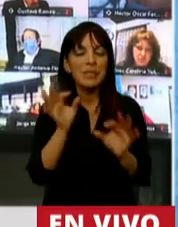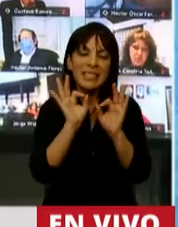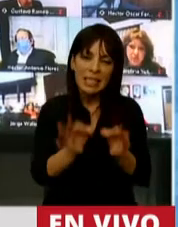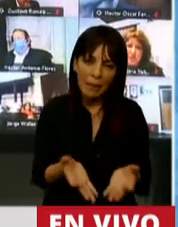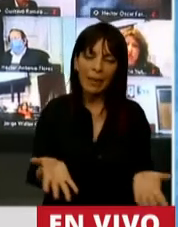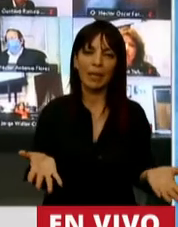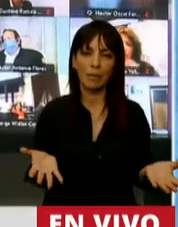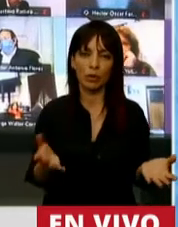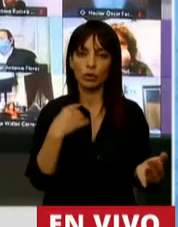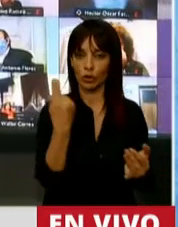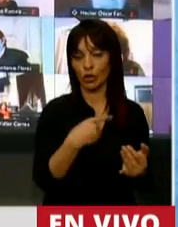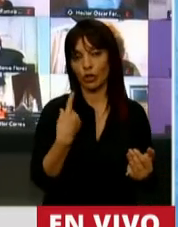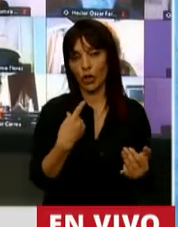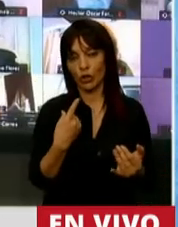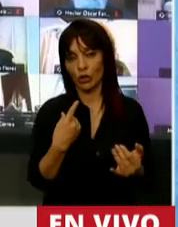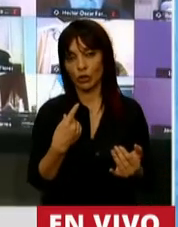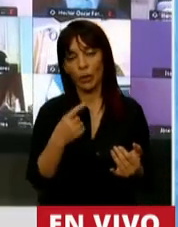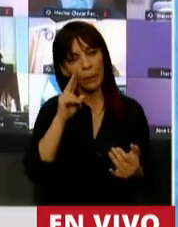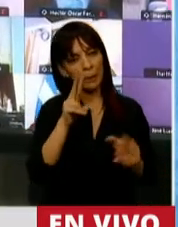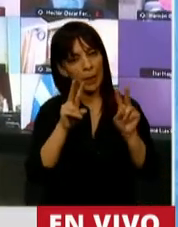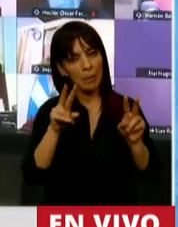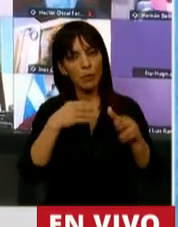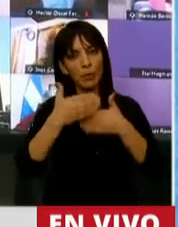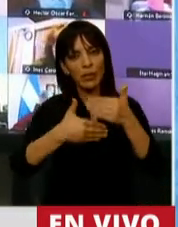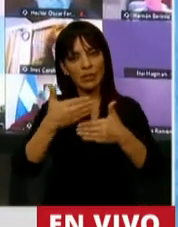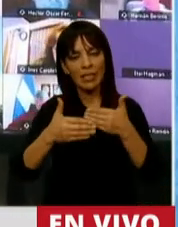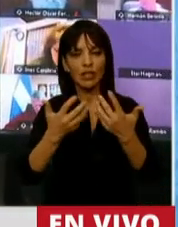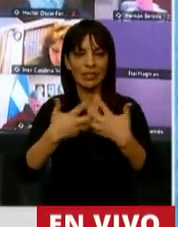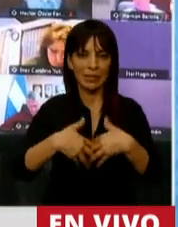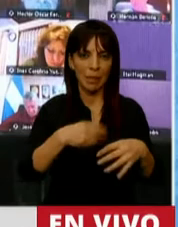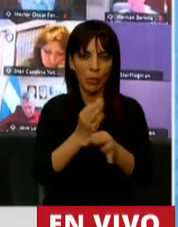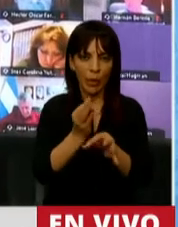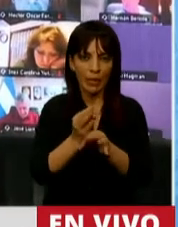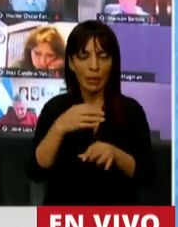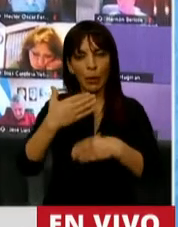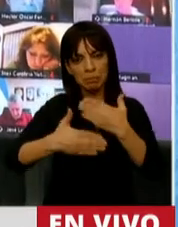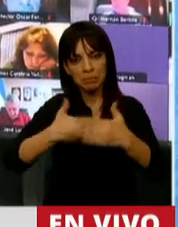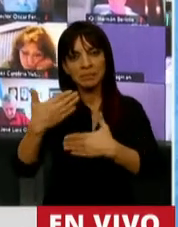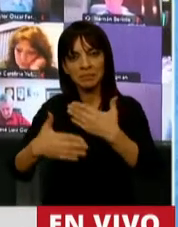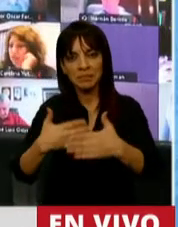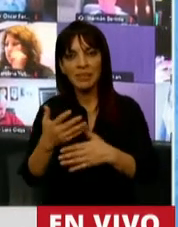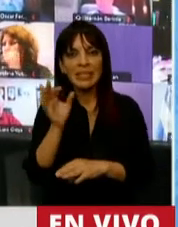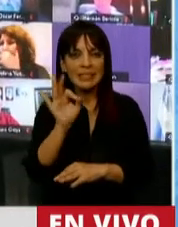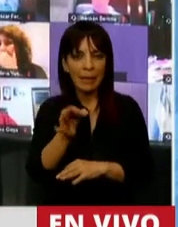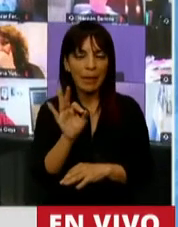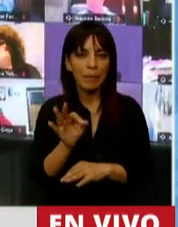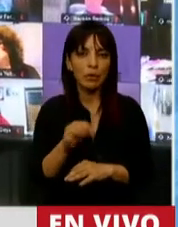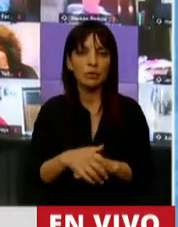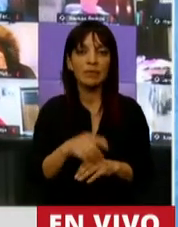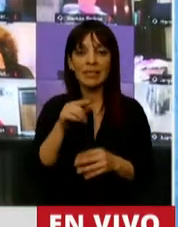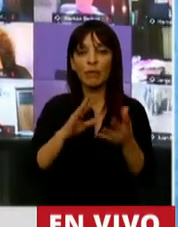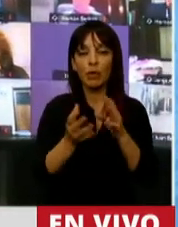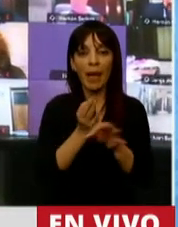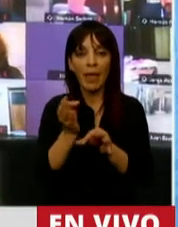quienes vamos siguiendo de cerca el proceso del sistema educativo en esta etapa, que esta educación dual